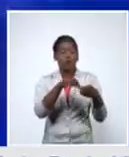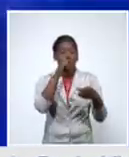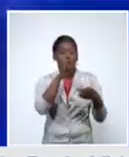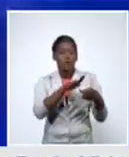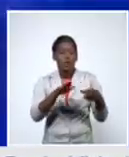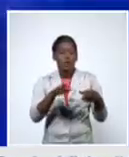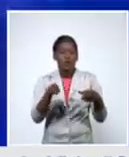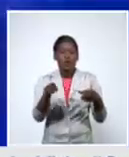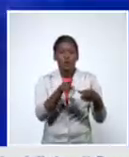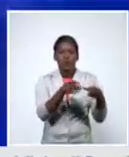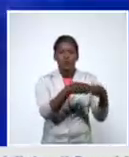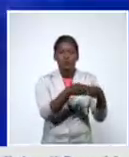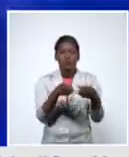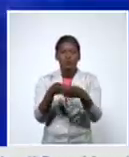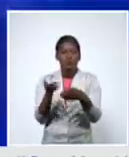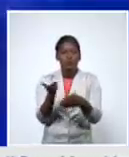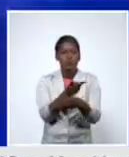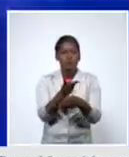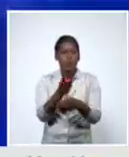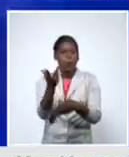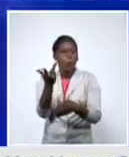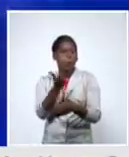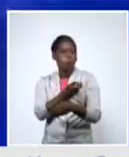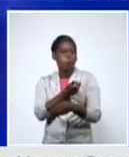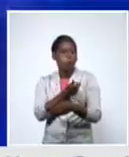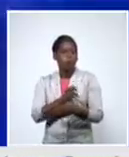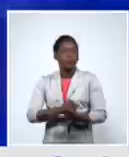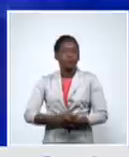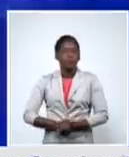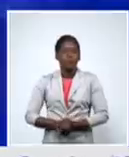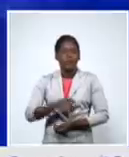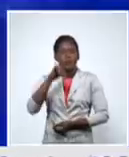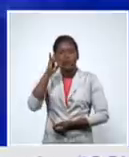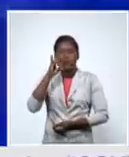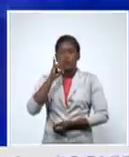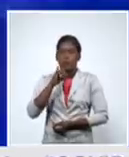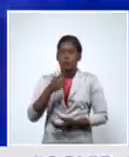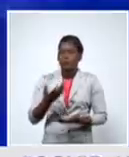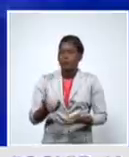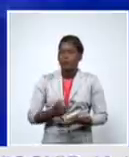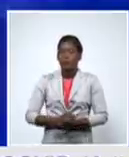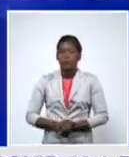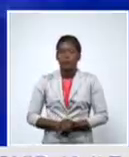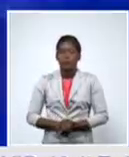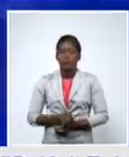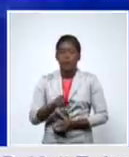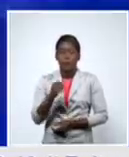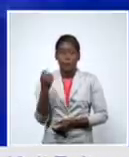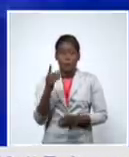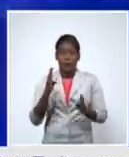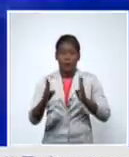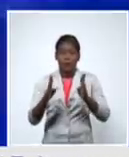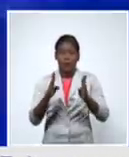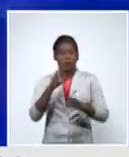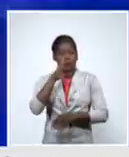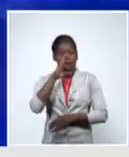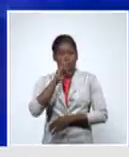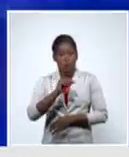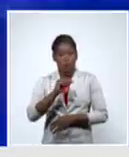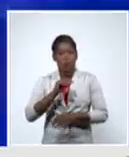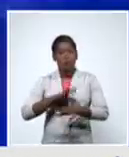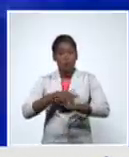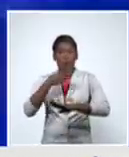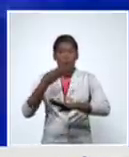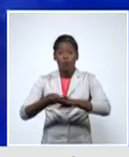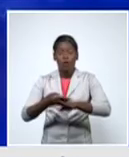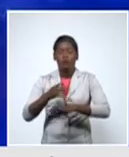en este primer momento no porque estamos en la fase de ensayo posteriormente posteriormente